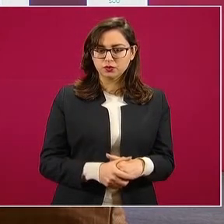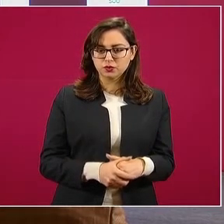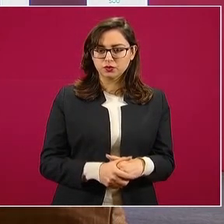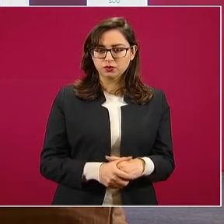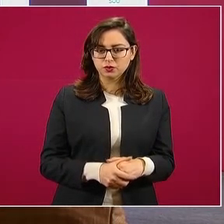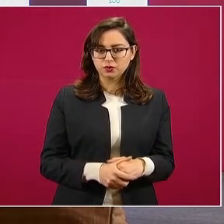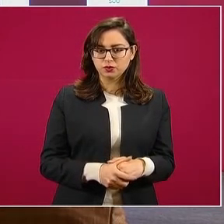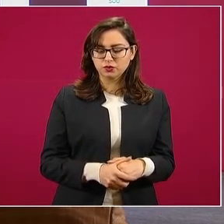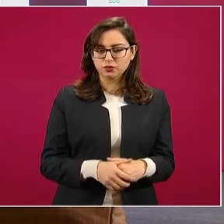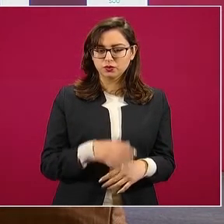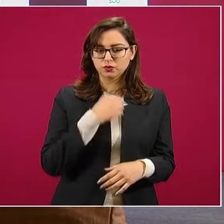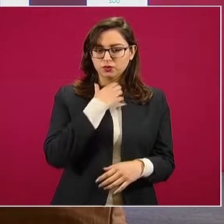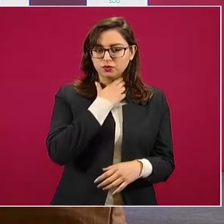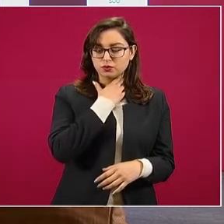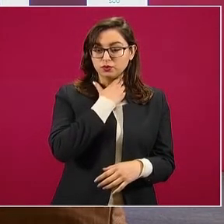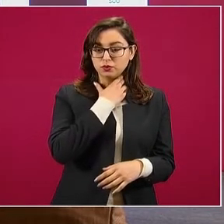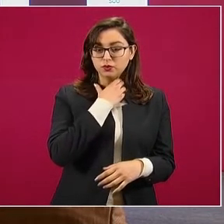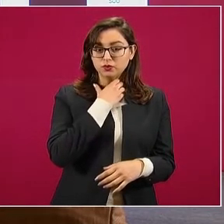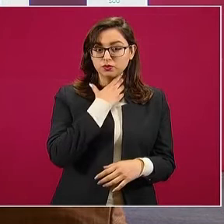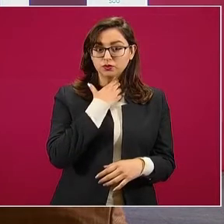Y este debe ser el total.